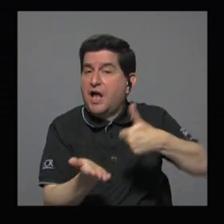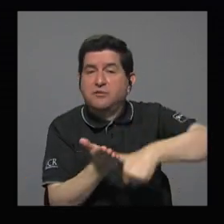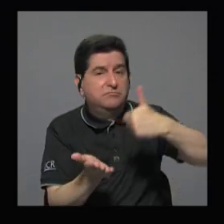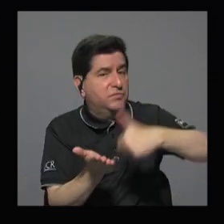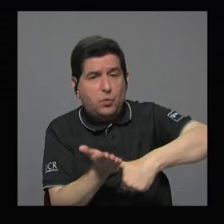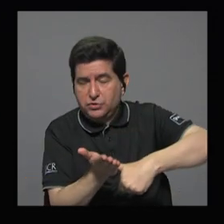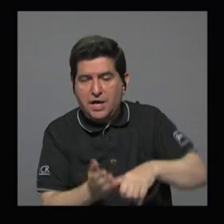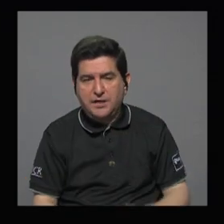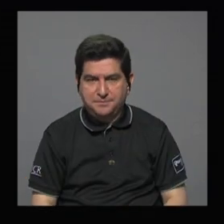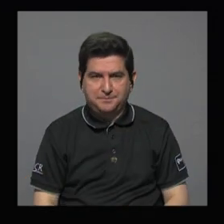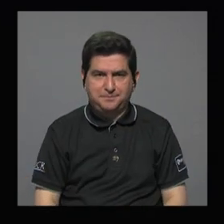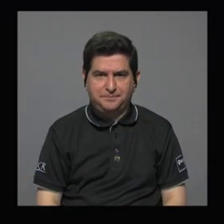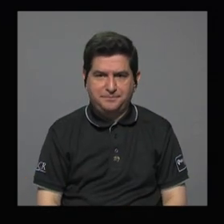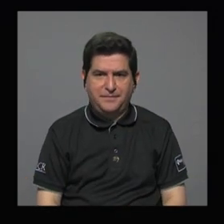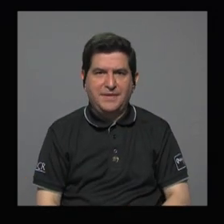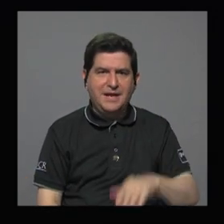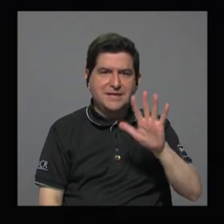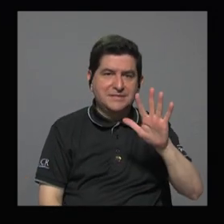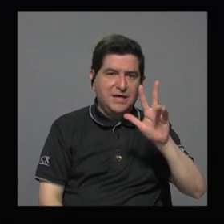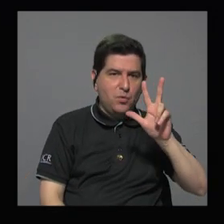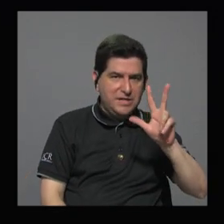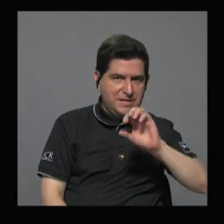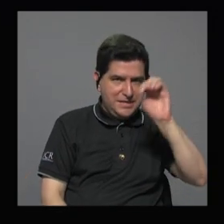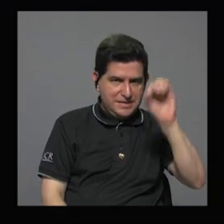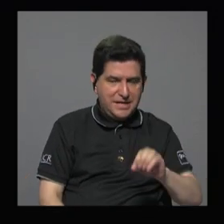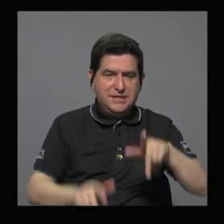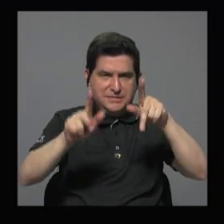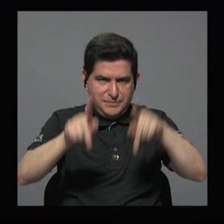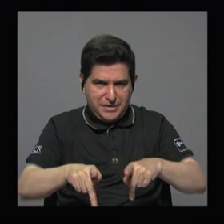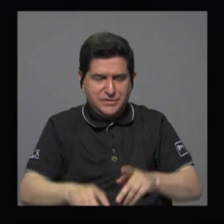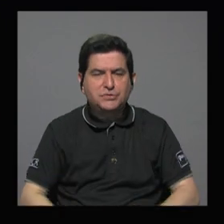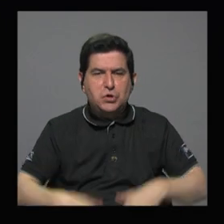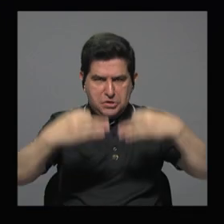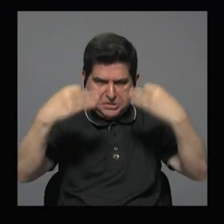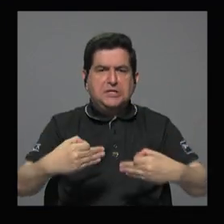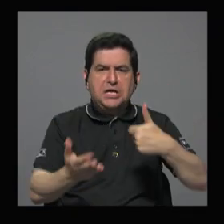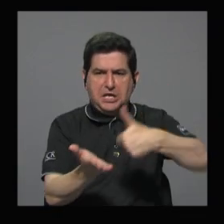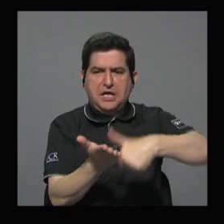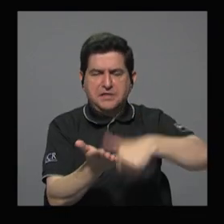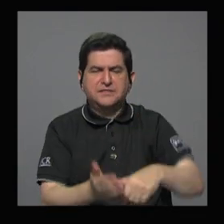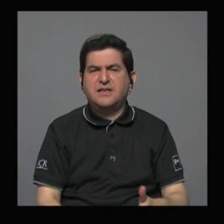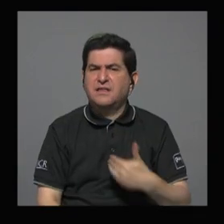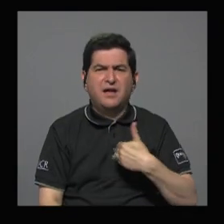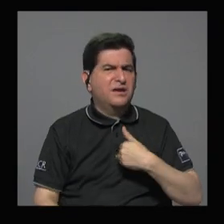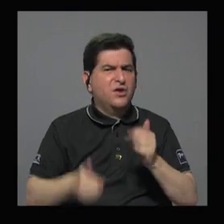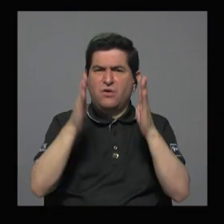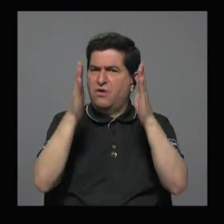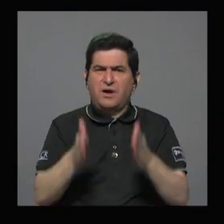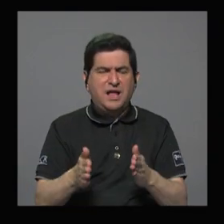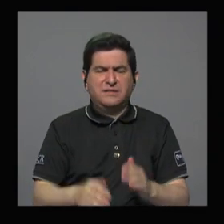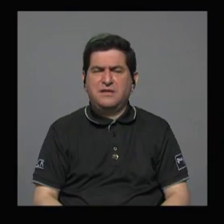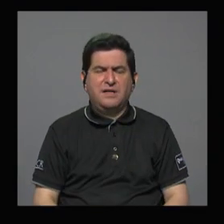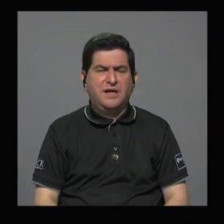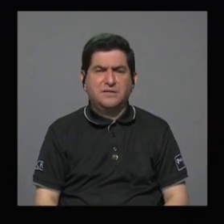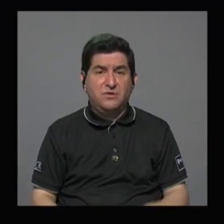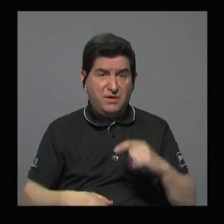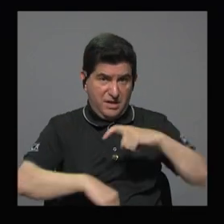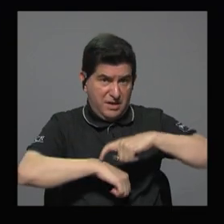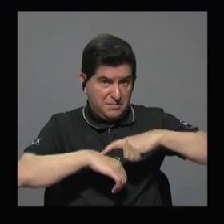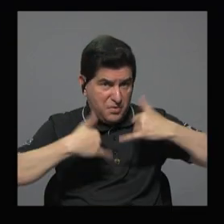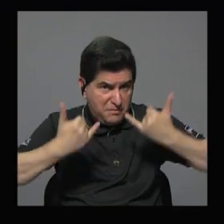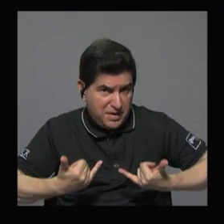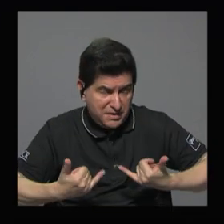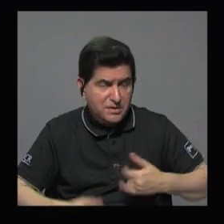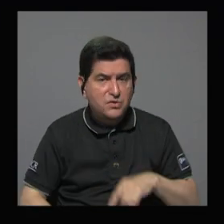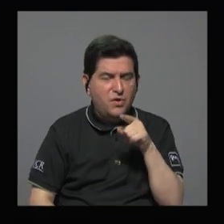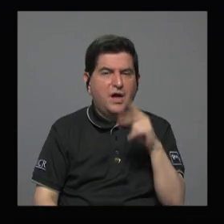voto por su parte el 53% de las personas decididas a votar no tienen un candidato o candidata aún esto